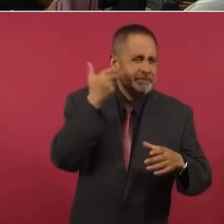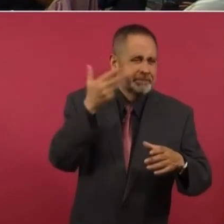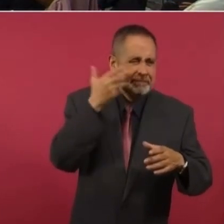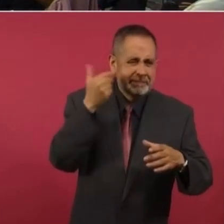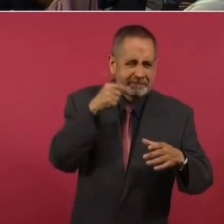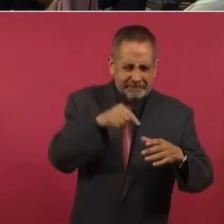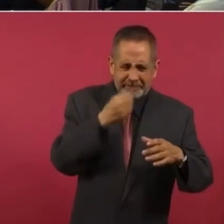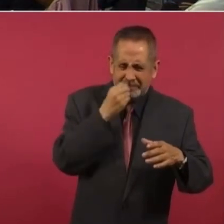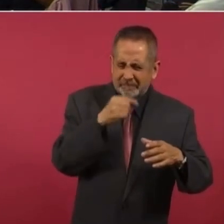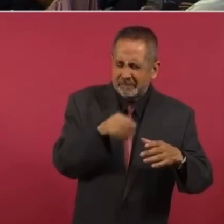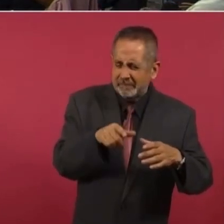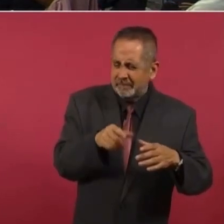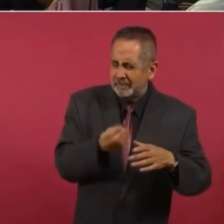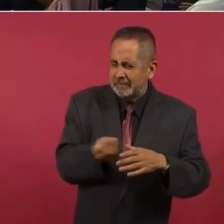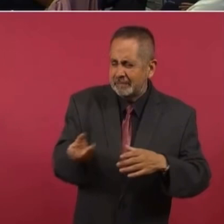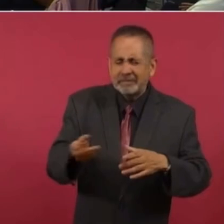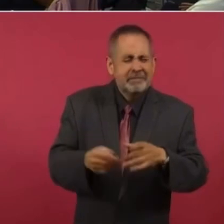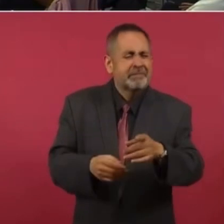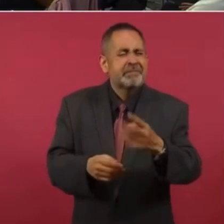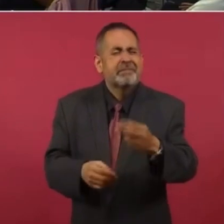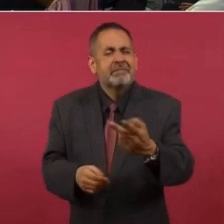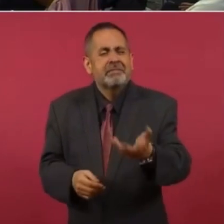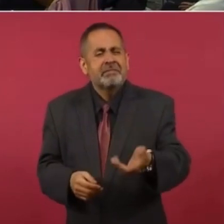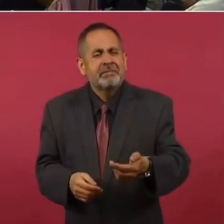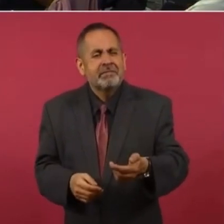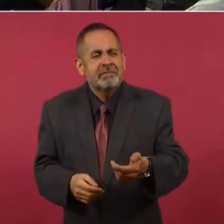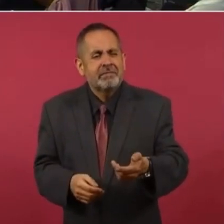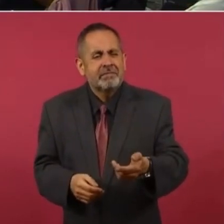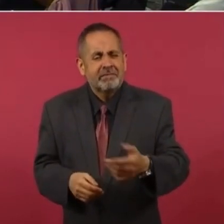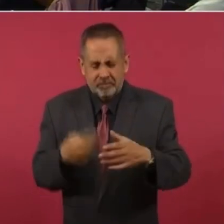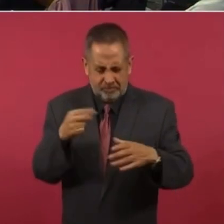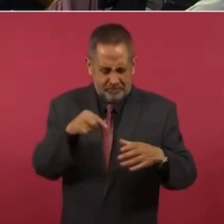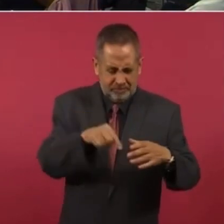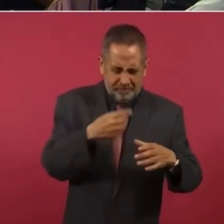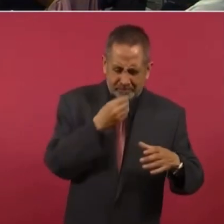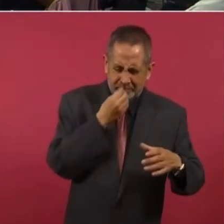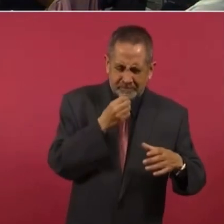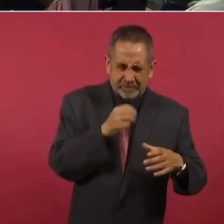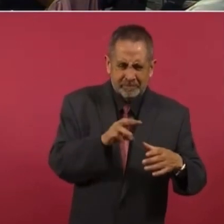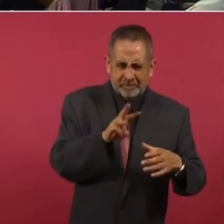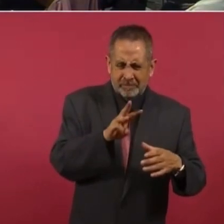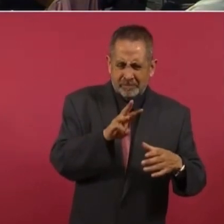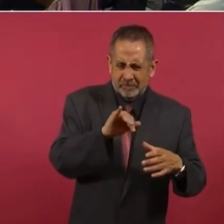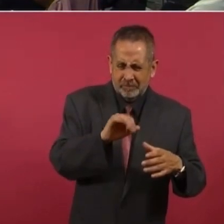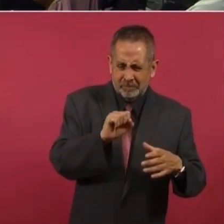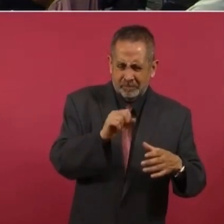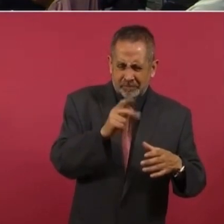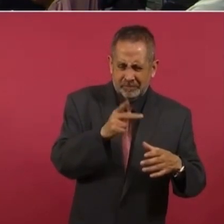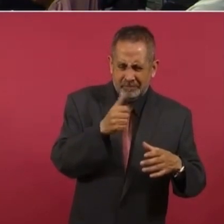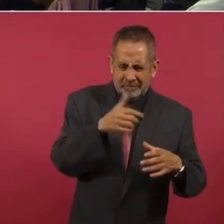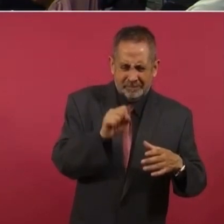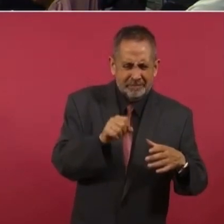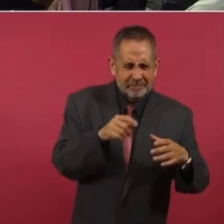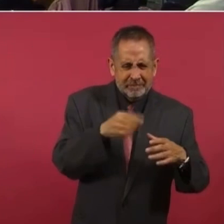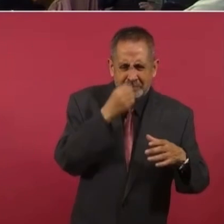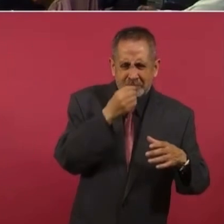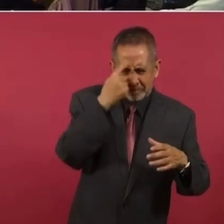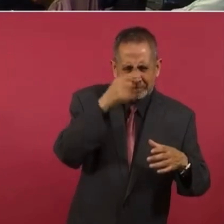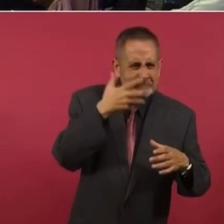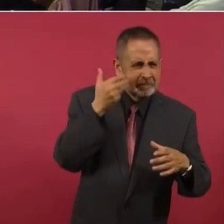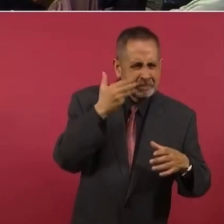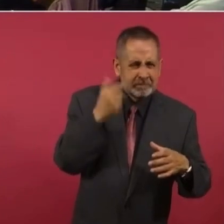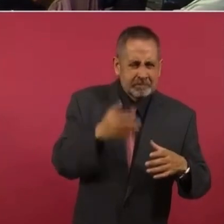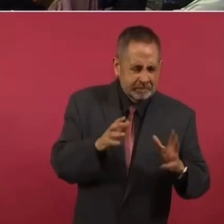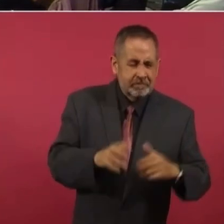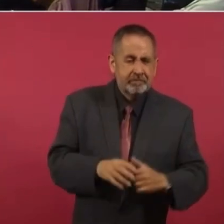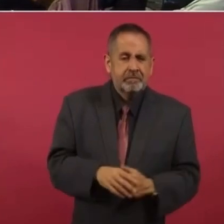¿Cómo? Huiscas. Huiscas. Huiscas. Me decía el Huiscas. ¿Y